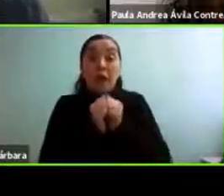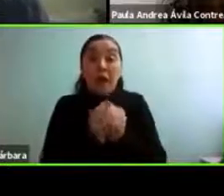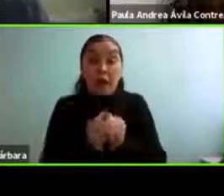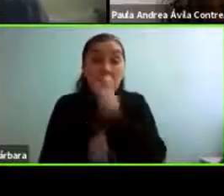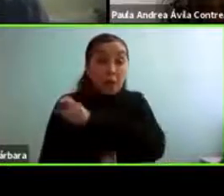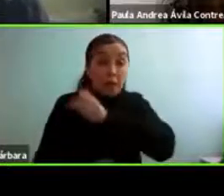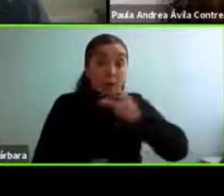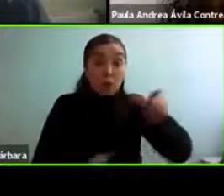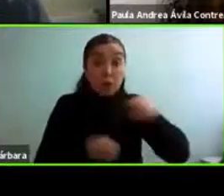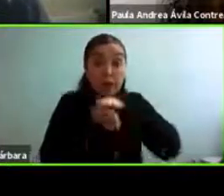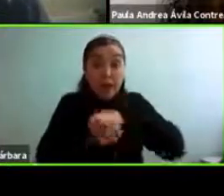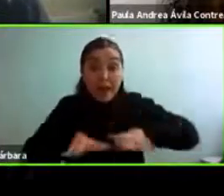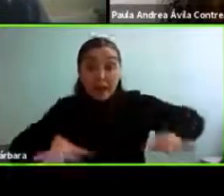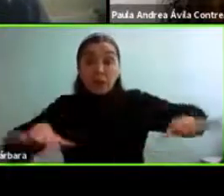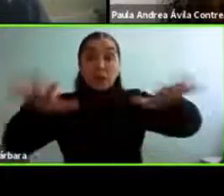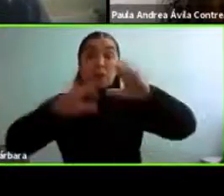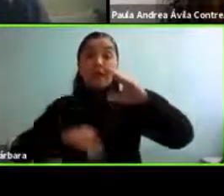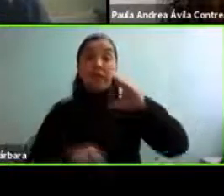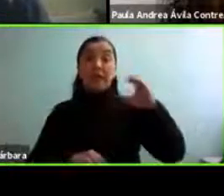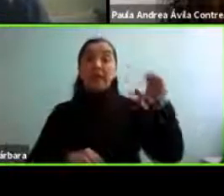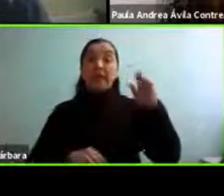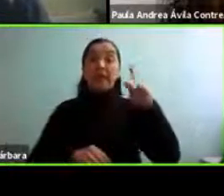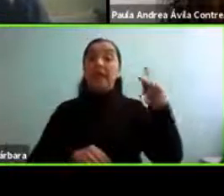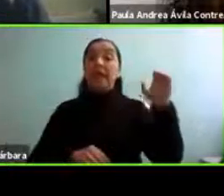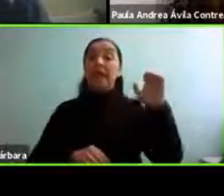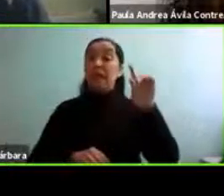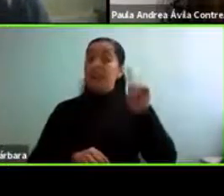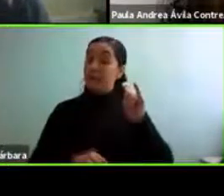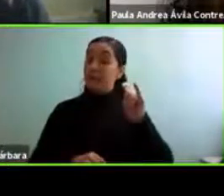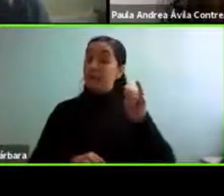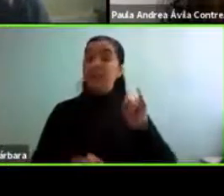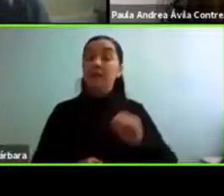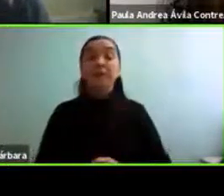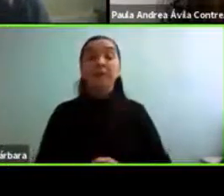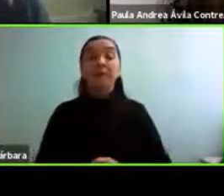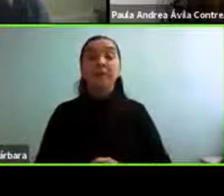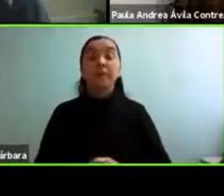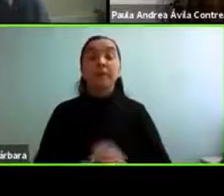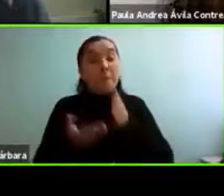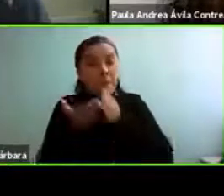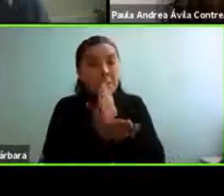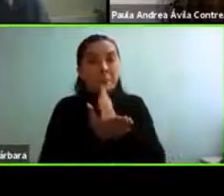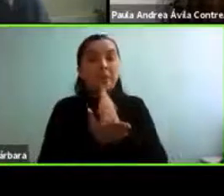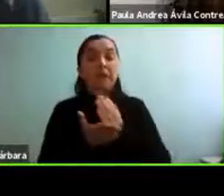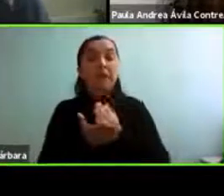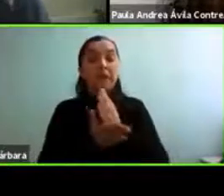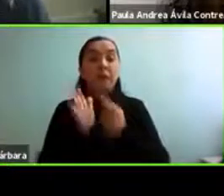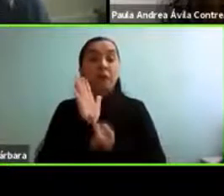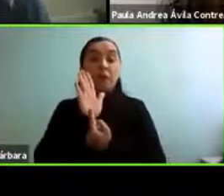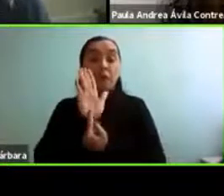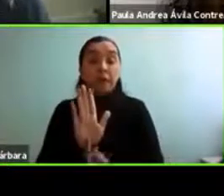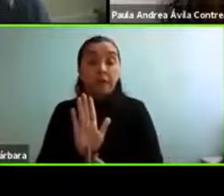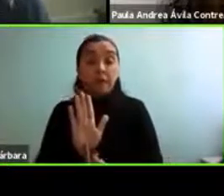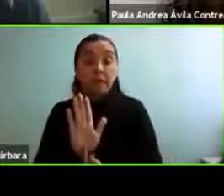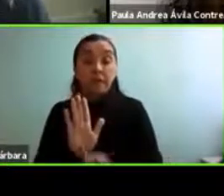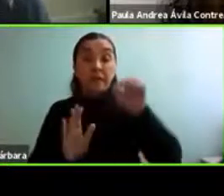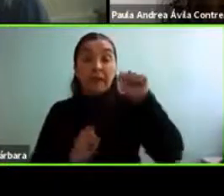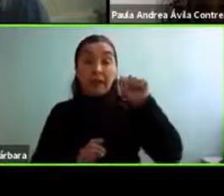las redes sociales de SEDETI. Y quiero que partamos con la presentación de Niska, así que por favor, Niska.